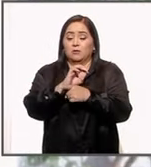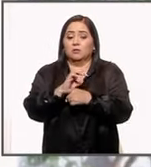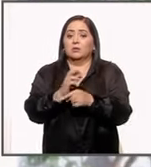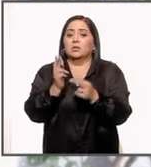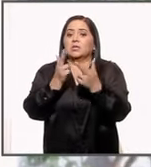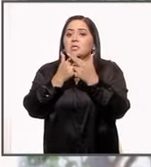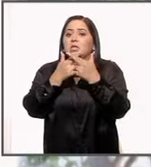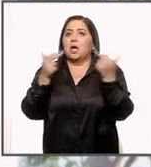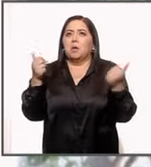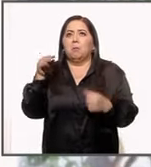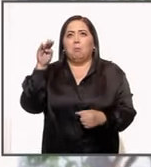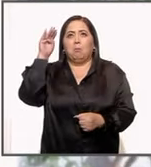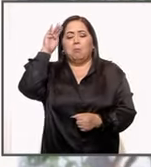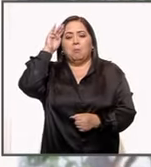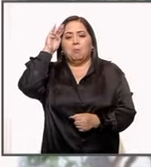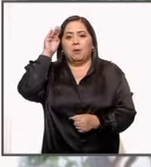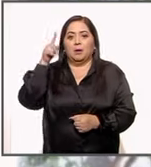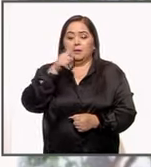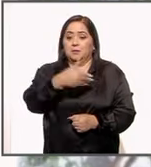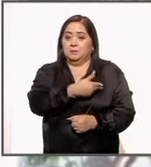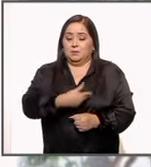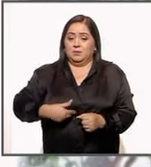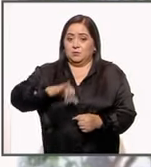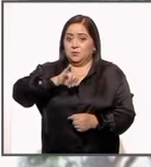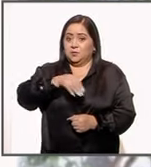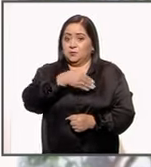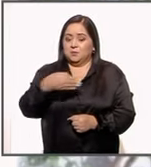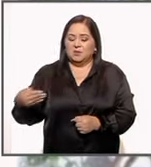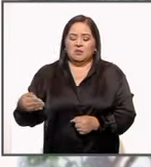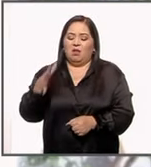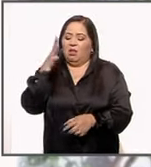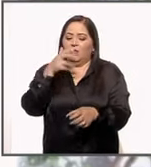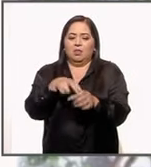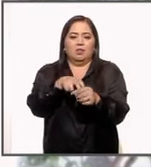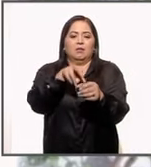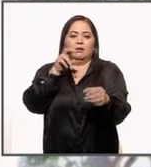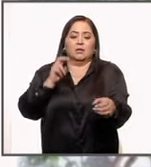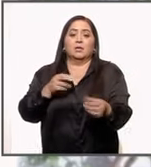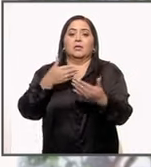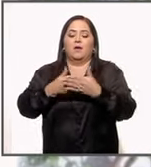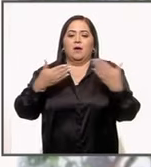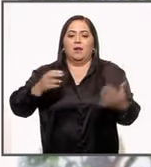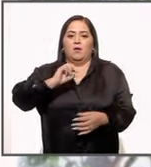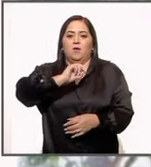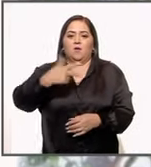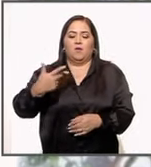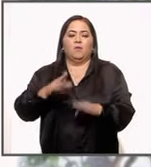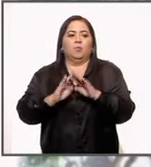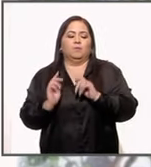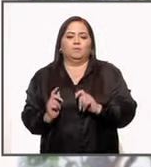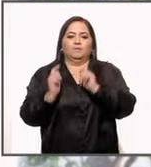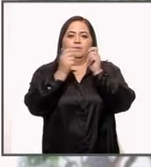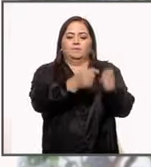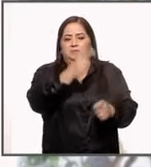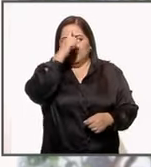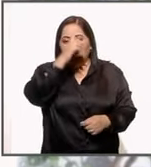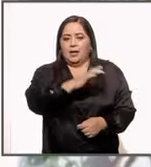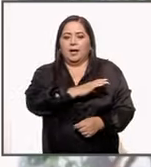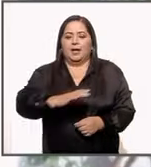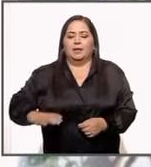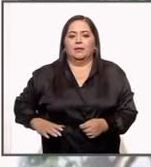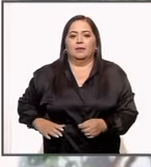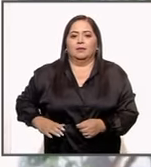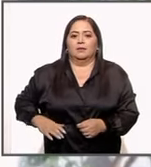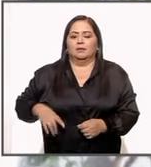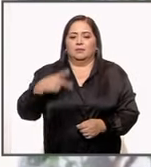imaginaba que el presidente Biden tiraría la toalla y Kamala lo reemplazaría como candidata del